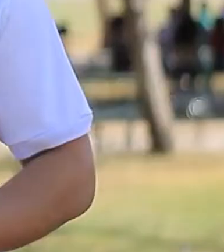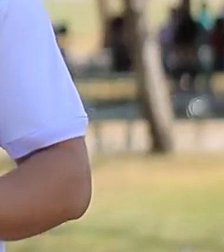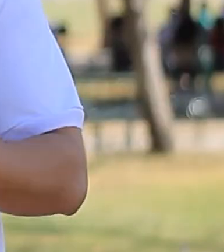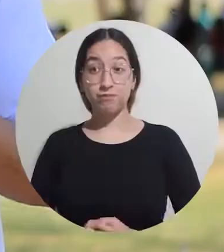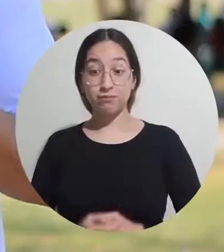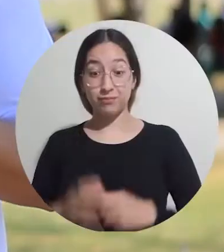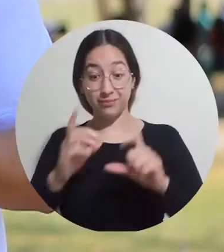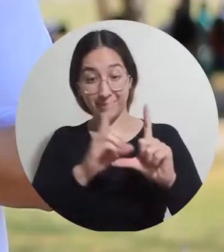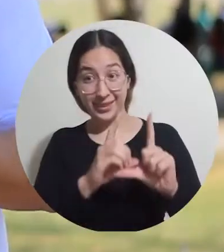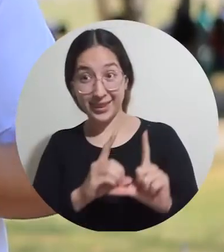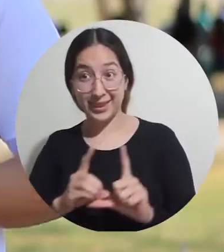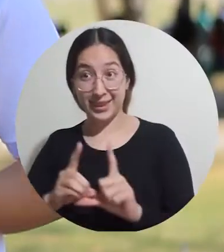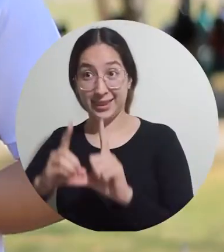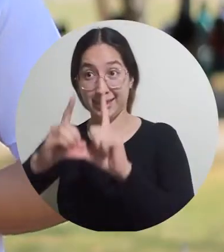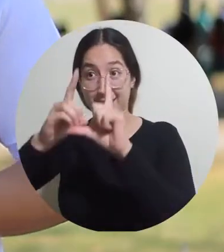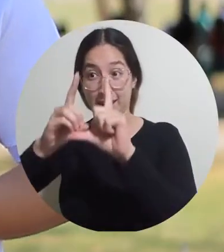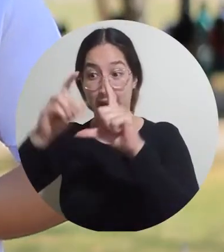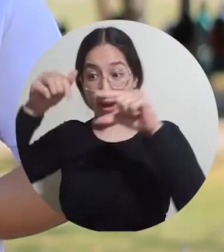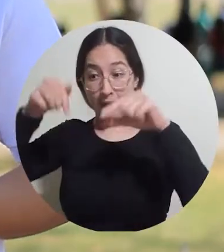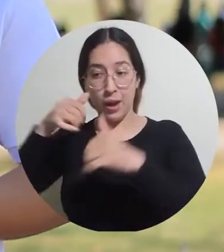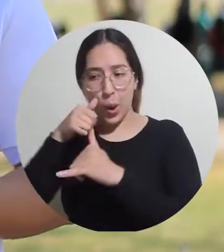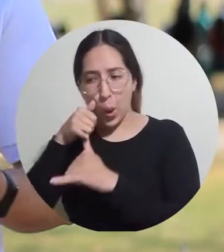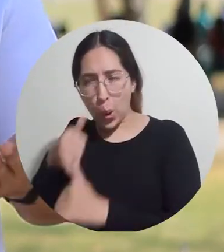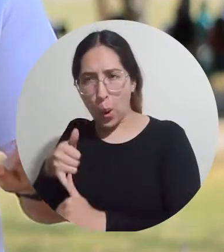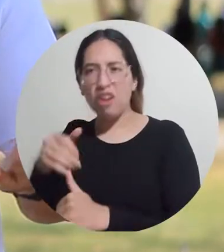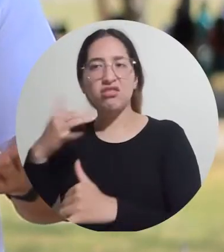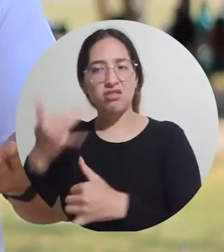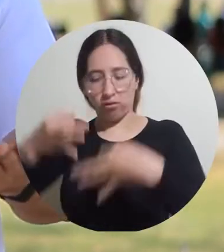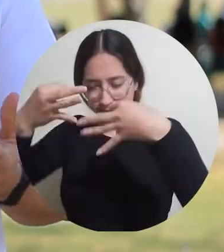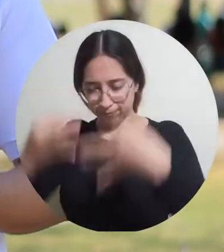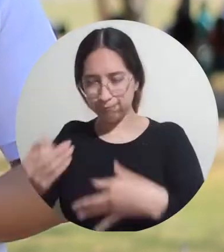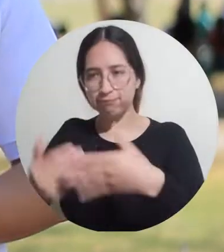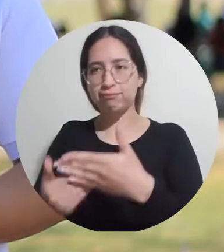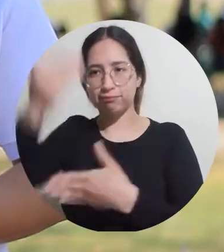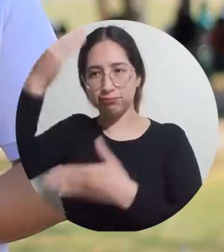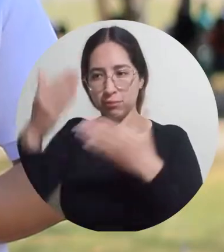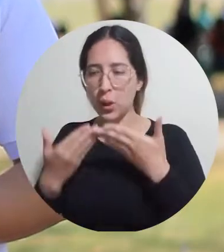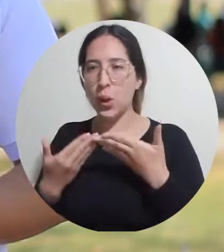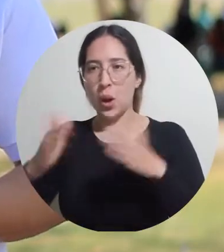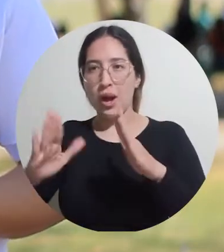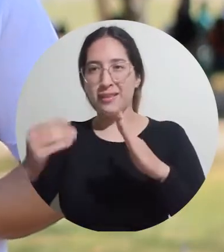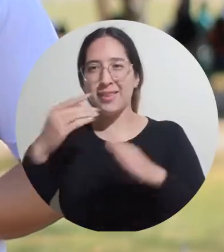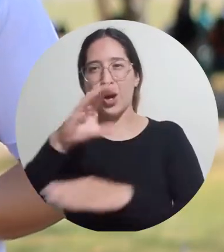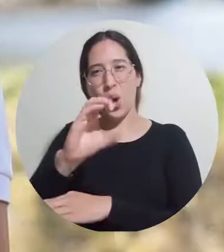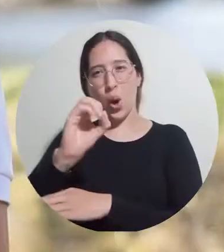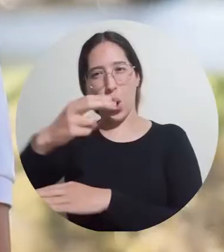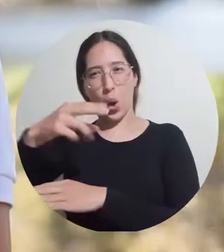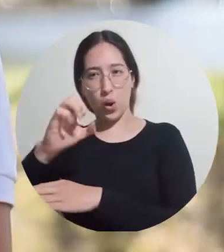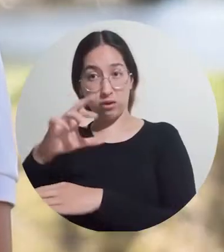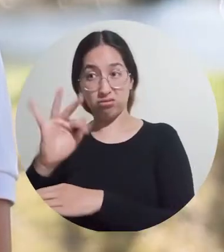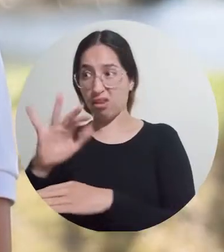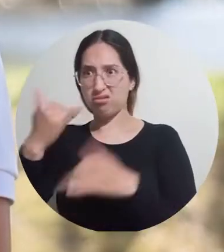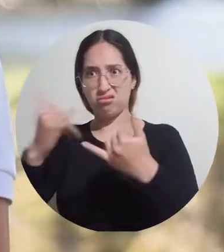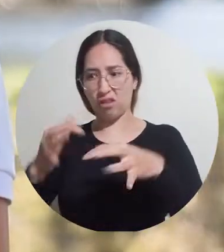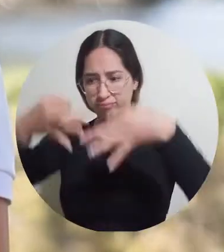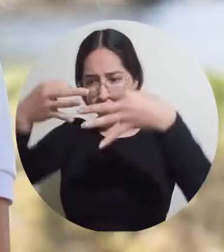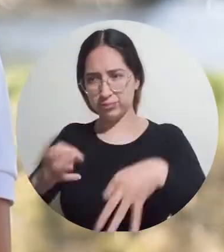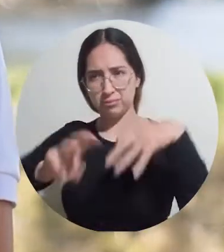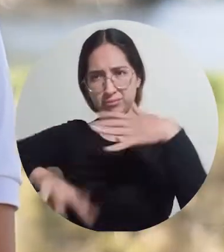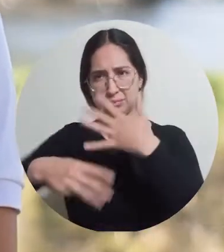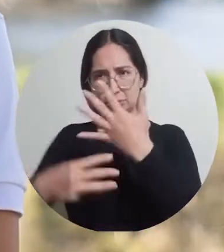El Doctorado en Ingeniería de Unimagdalena inició actividades académicas de su primera corte. Un grupo de 11